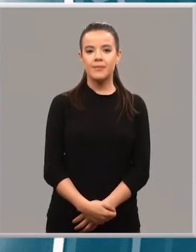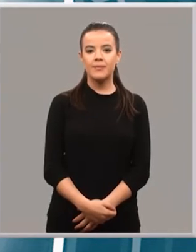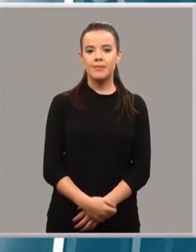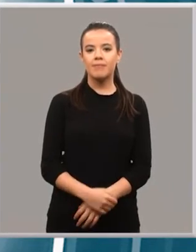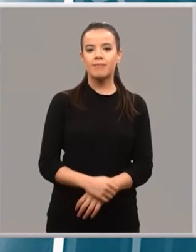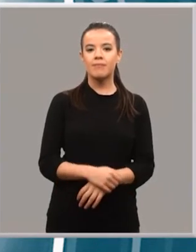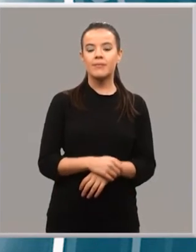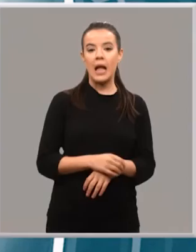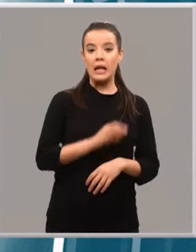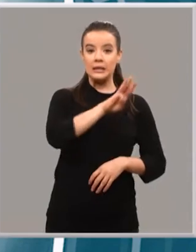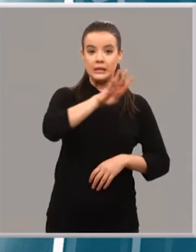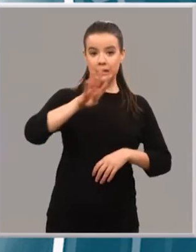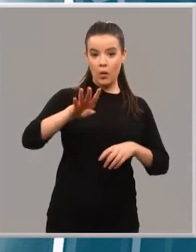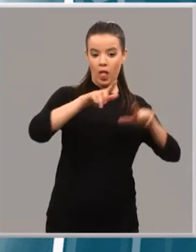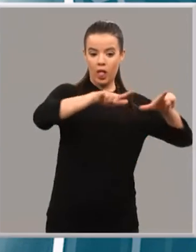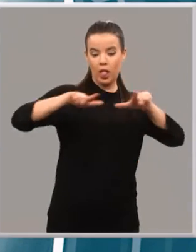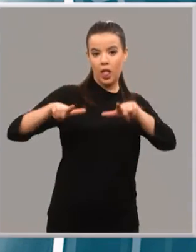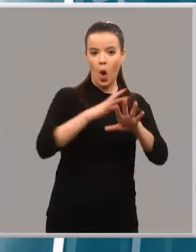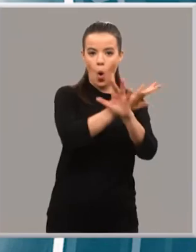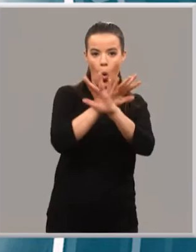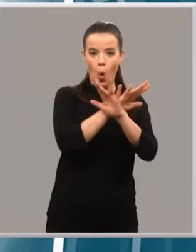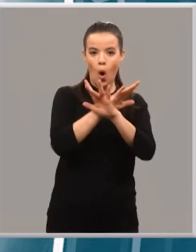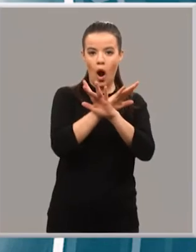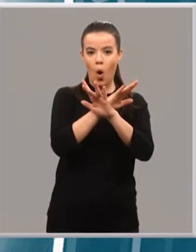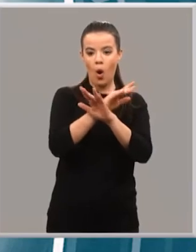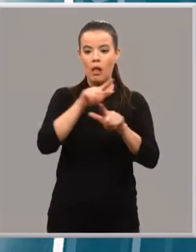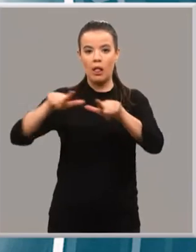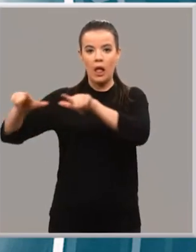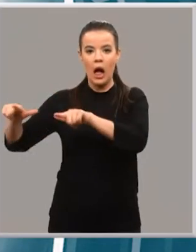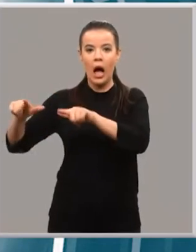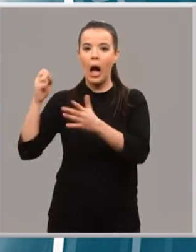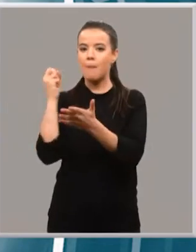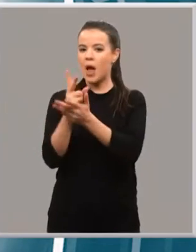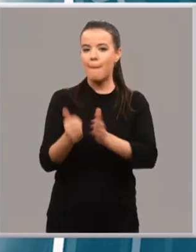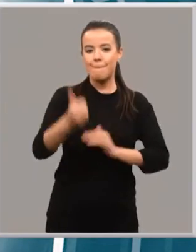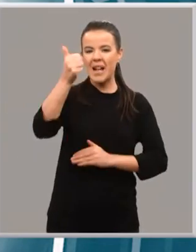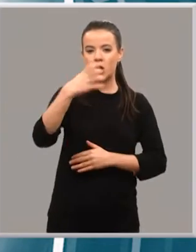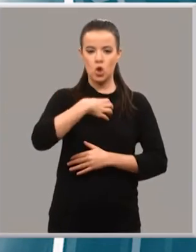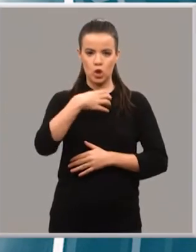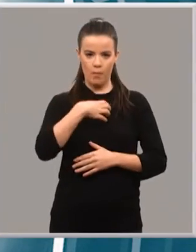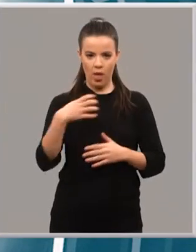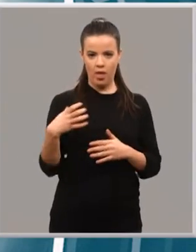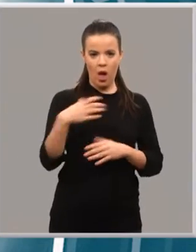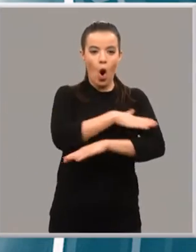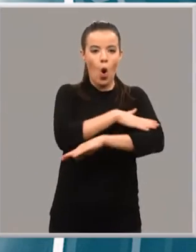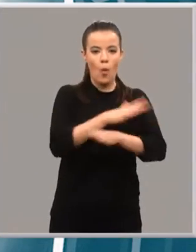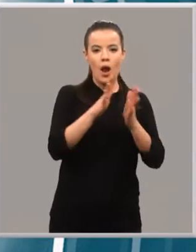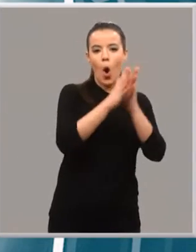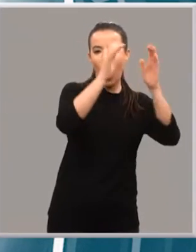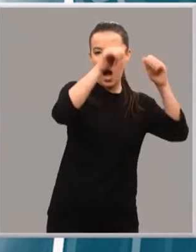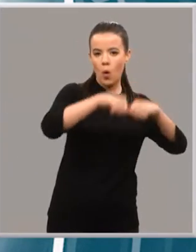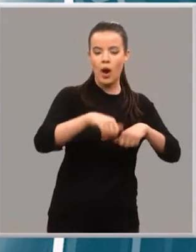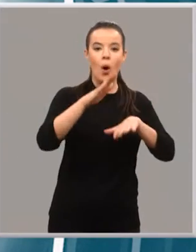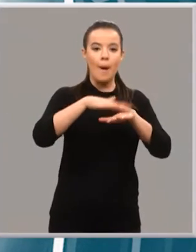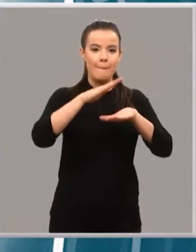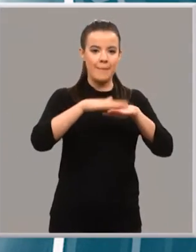34 salones de juego y 8 casas de apuestas, ni una más. El Consejo de Gobierno ha aprobado hoy un acuerdo para limitar las